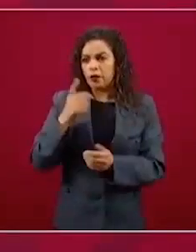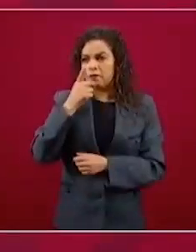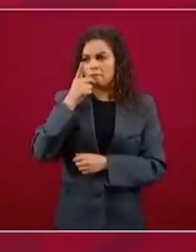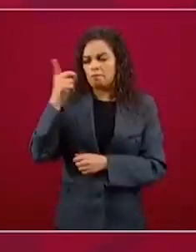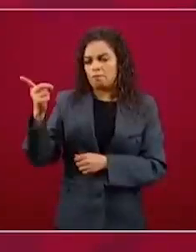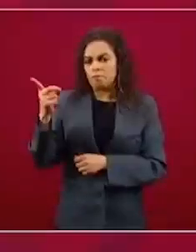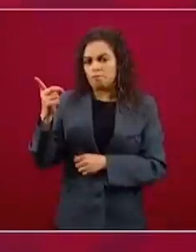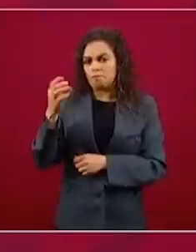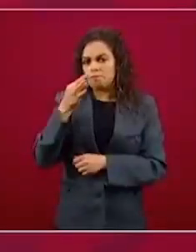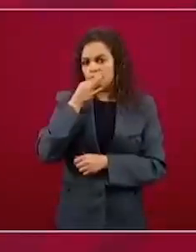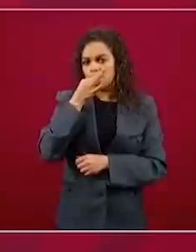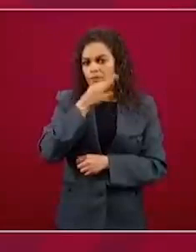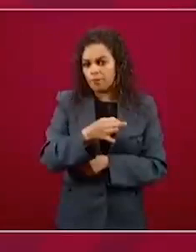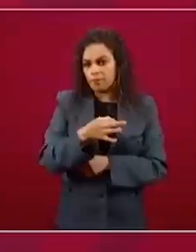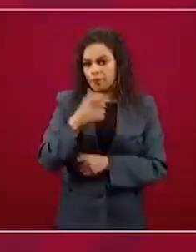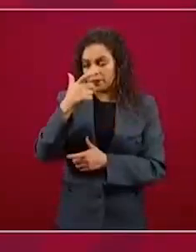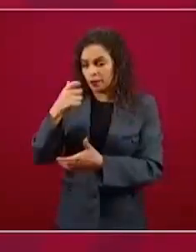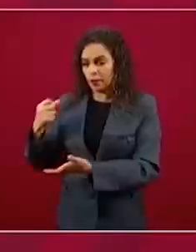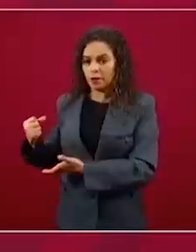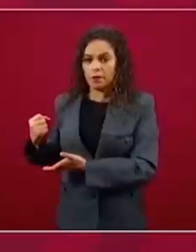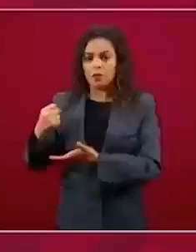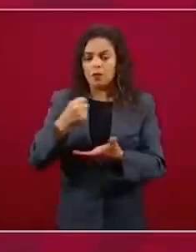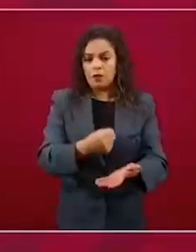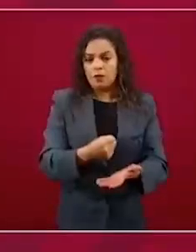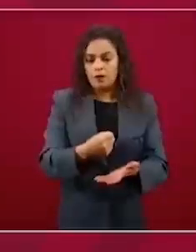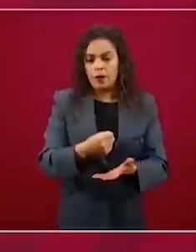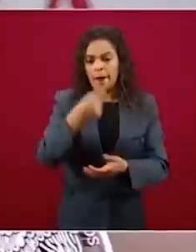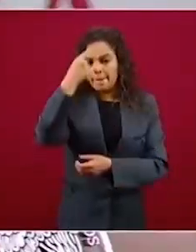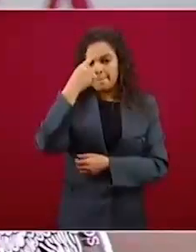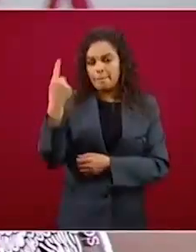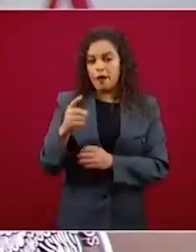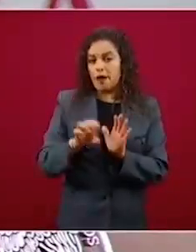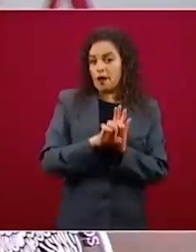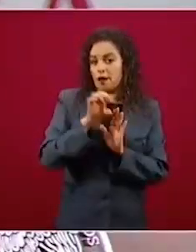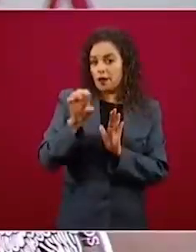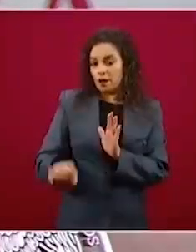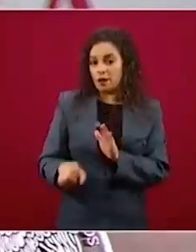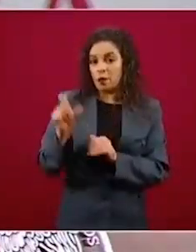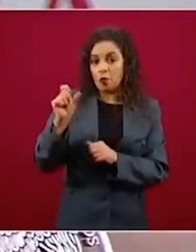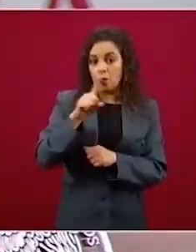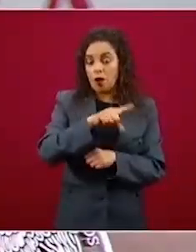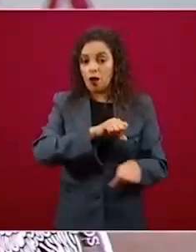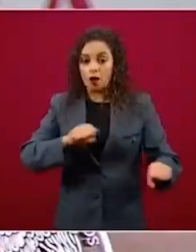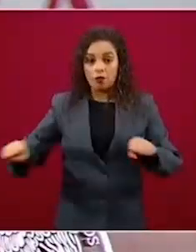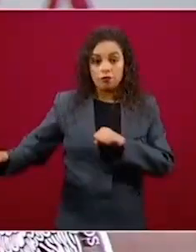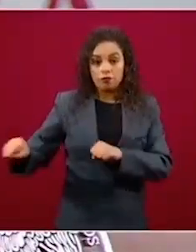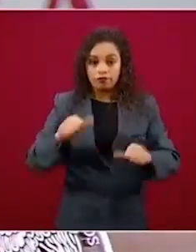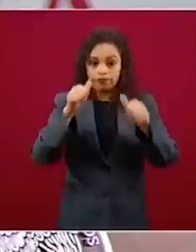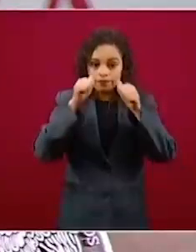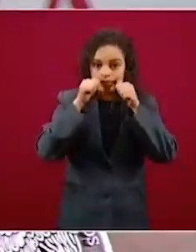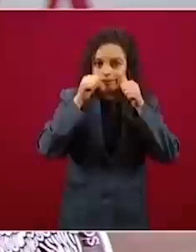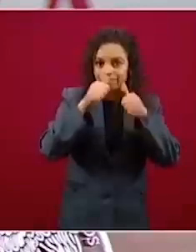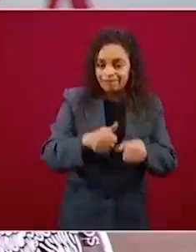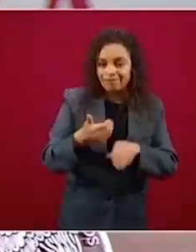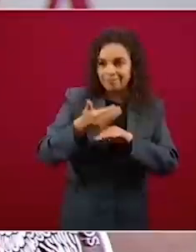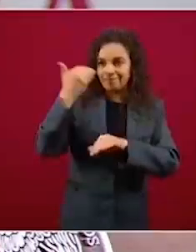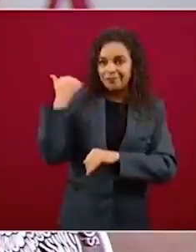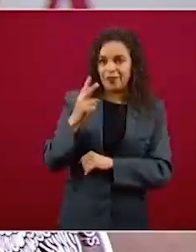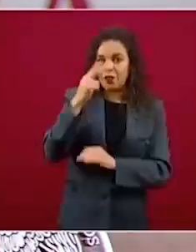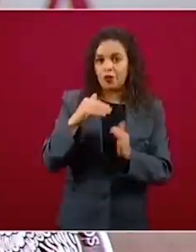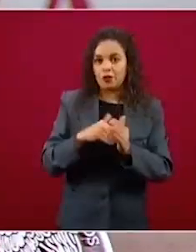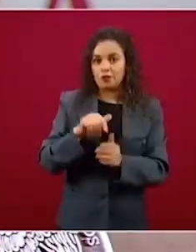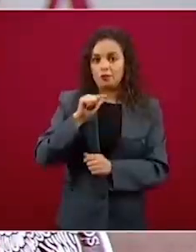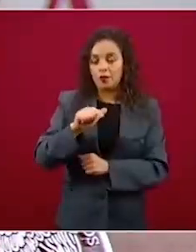recursos que se destinaron, por ejemplo, para la atención de los sismos 2017 no llegaron a los